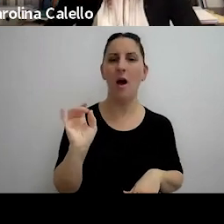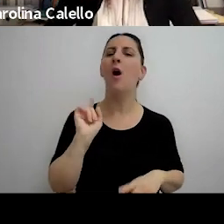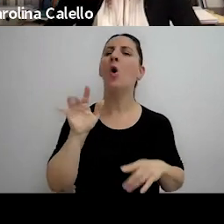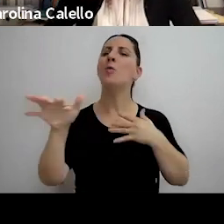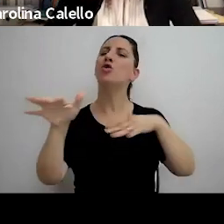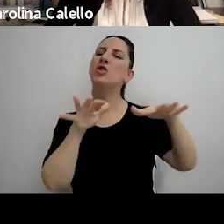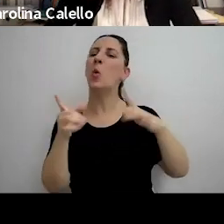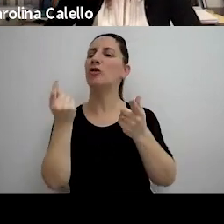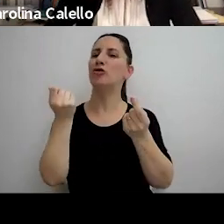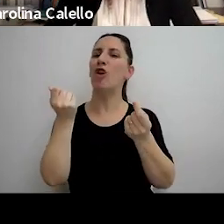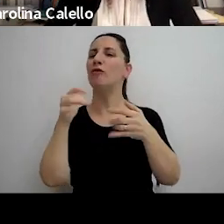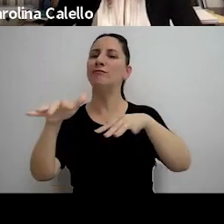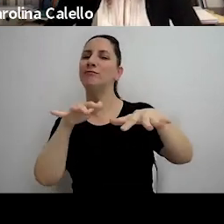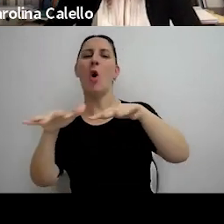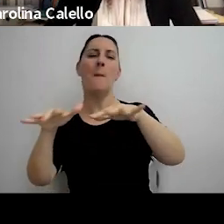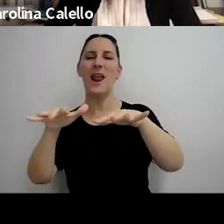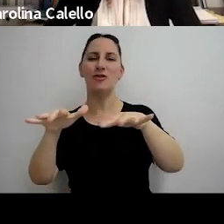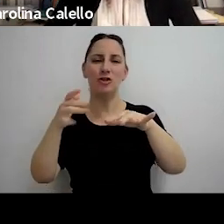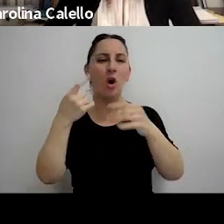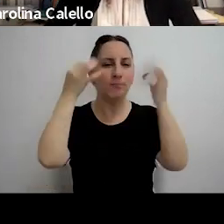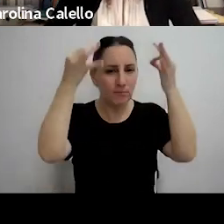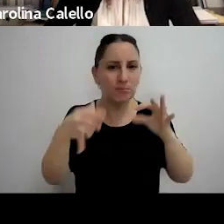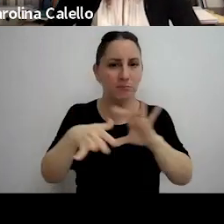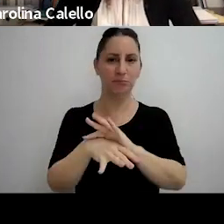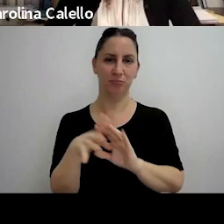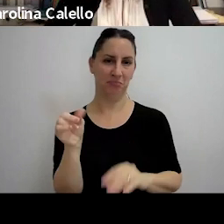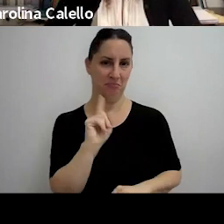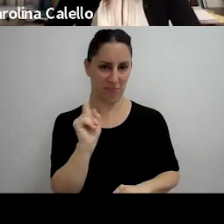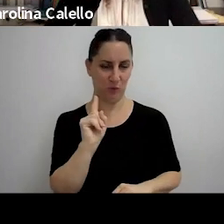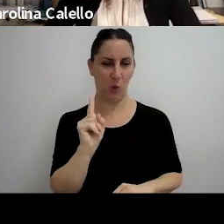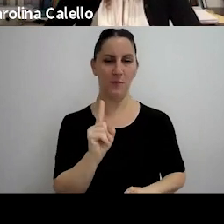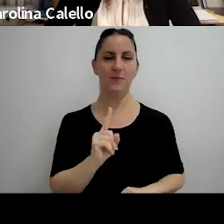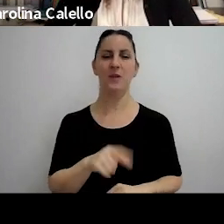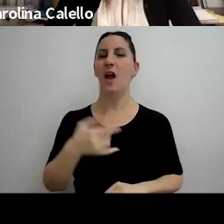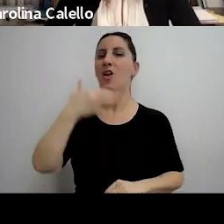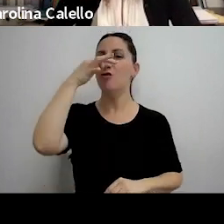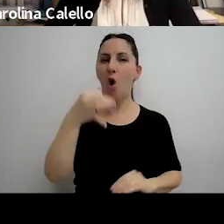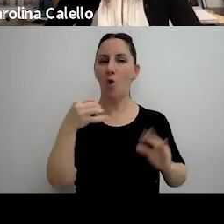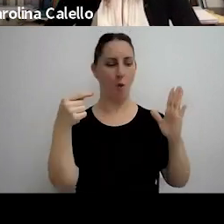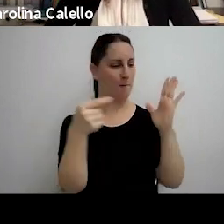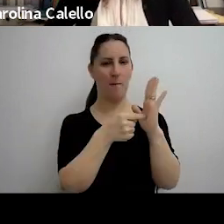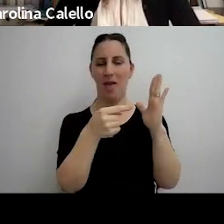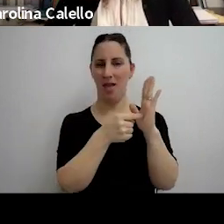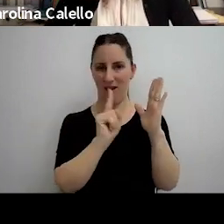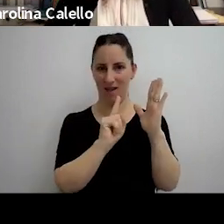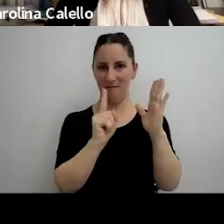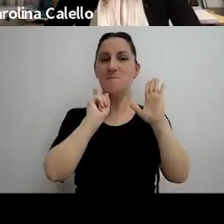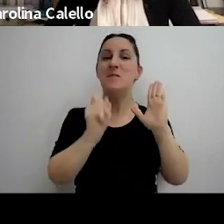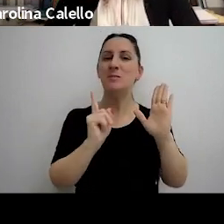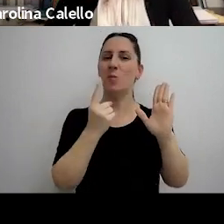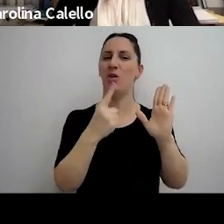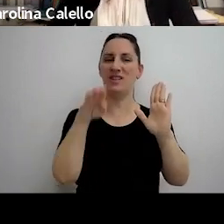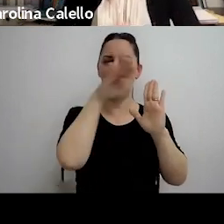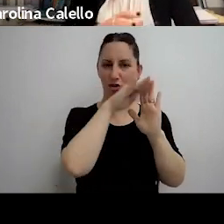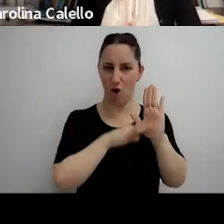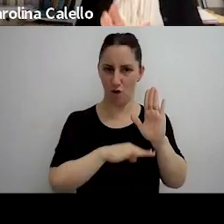operación concreta que había realizado incumpliendo la norma o